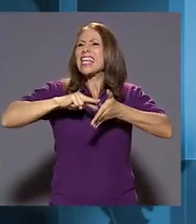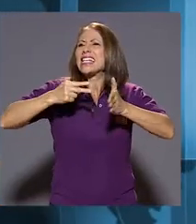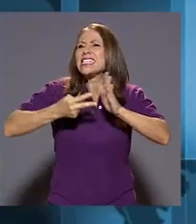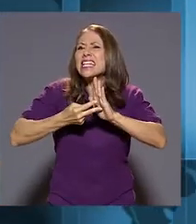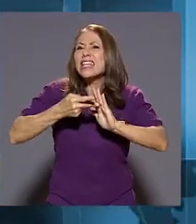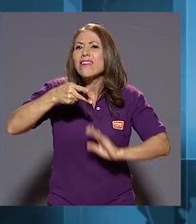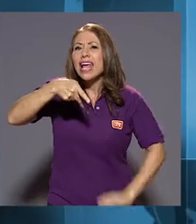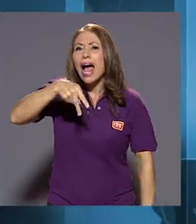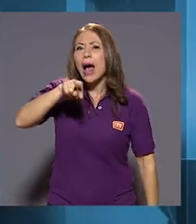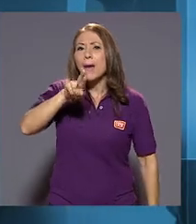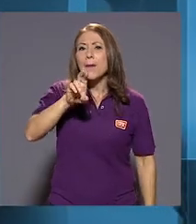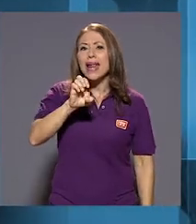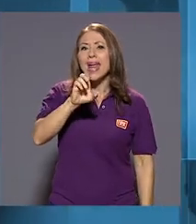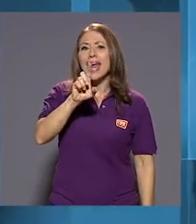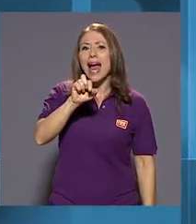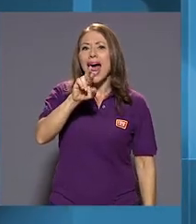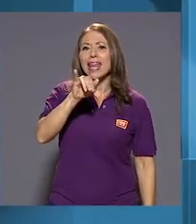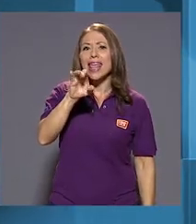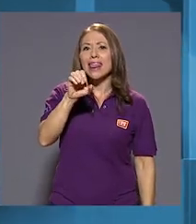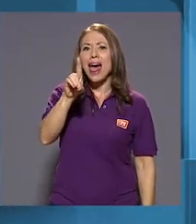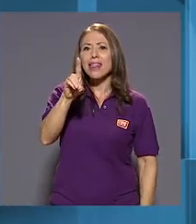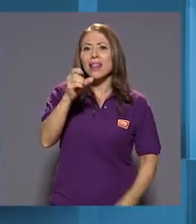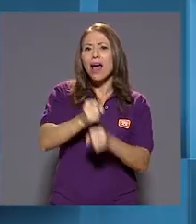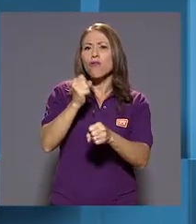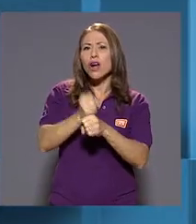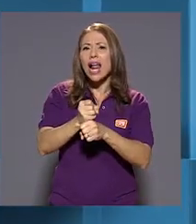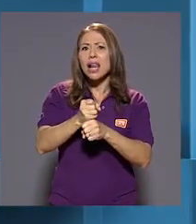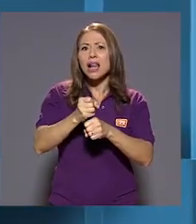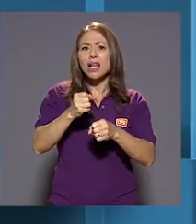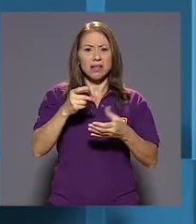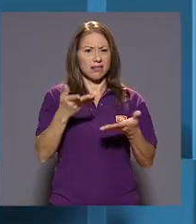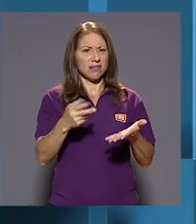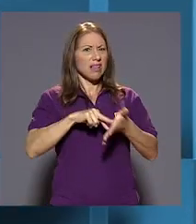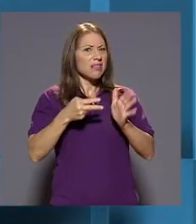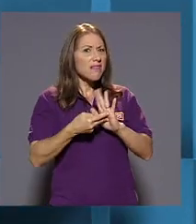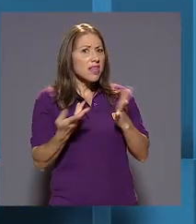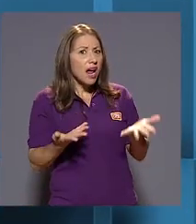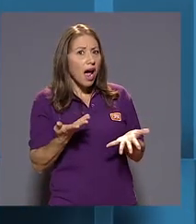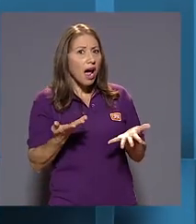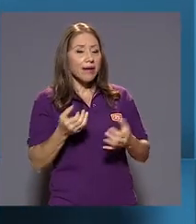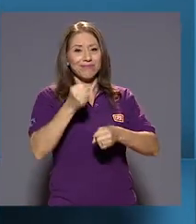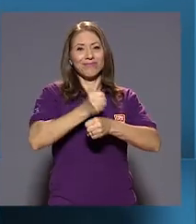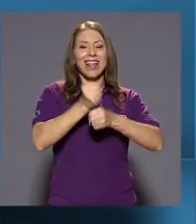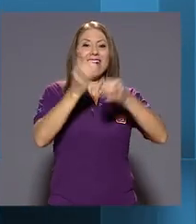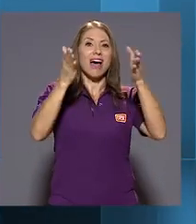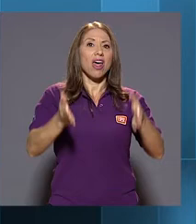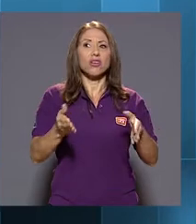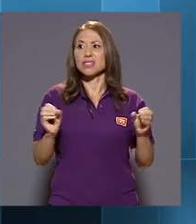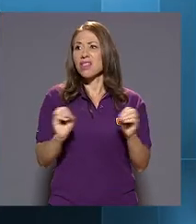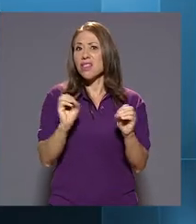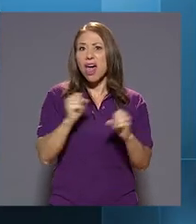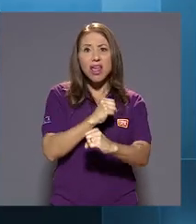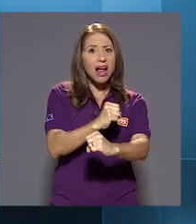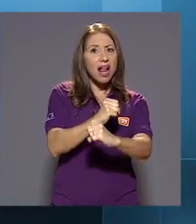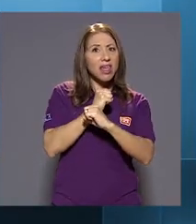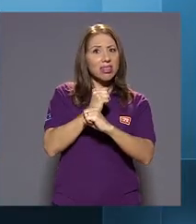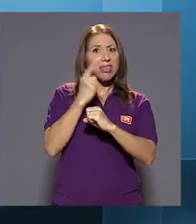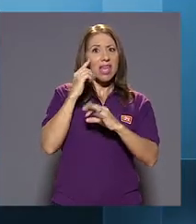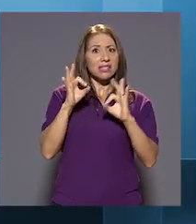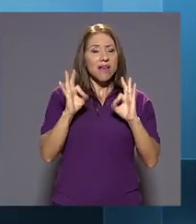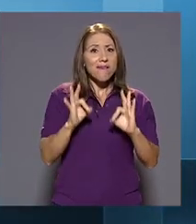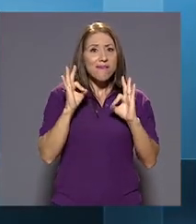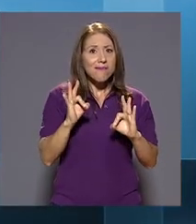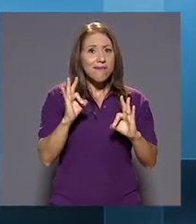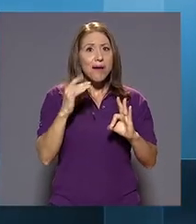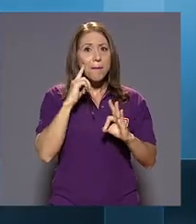por precariedad laboral? Pues son aquellos trabajadores que no gozan de garantías mínimas para asegurarse un entorno familiar